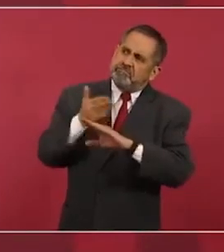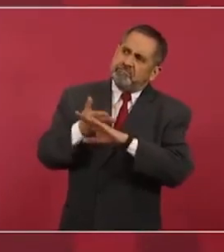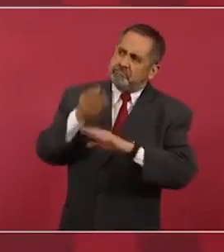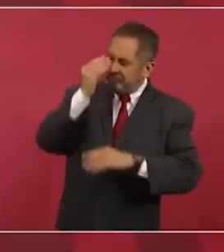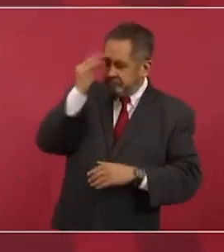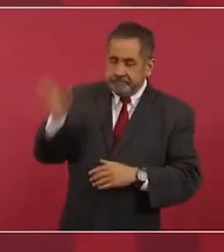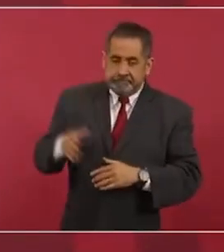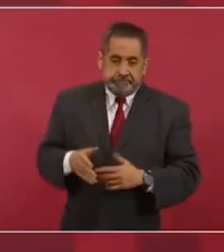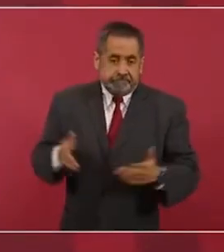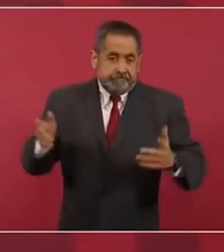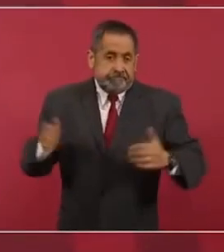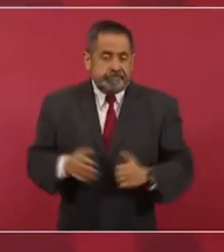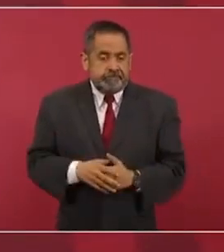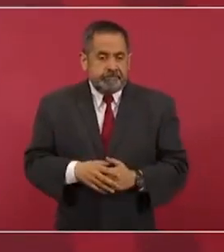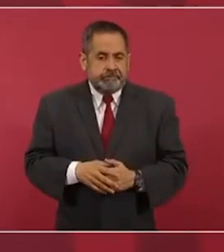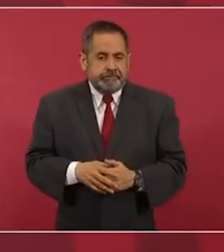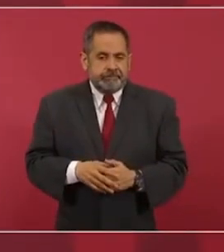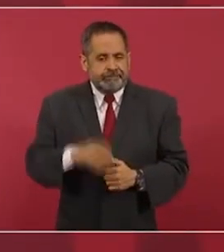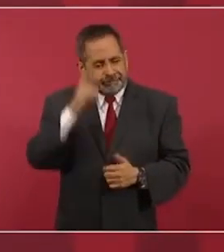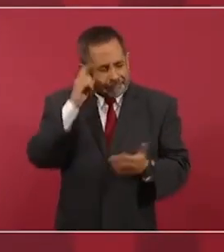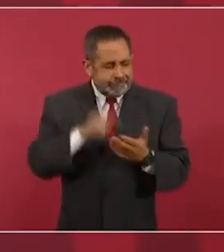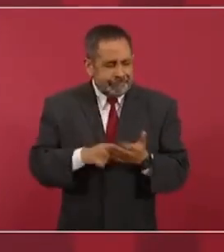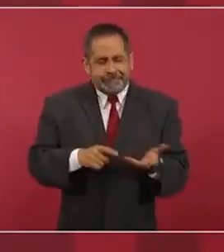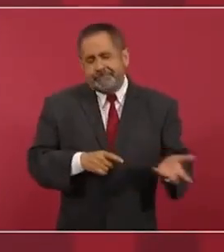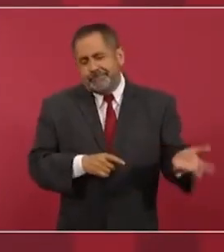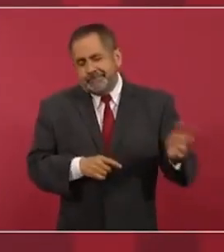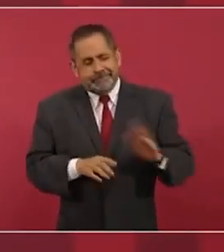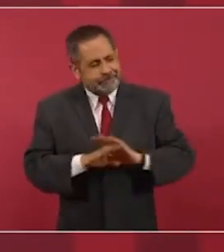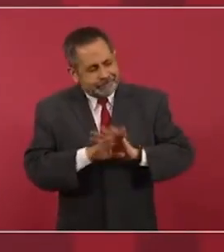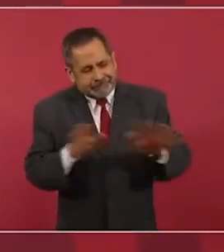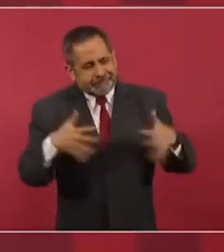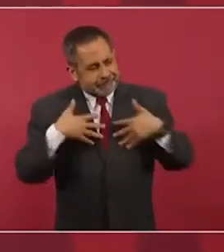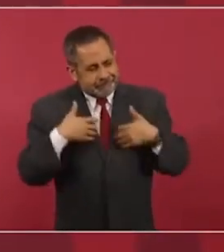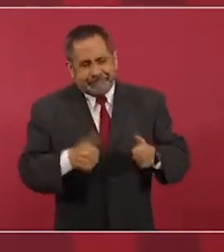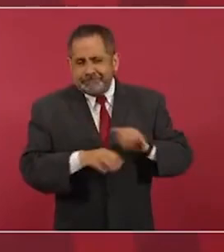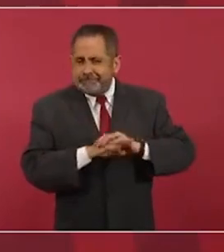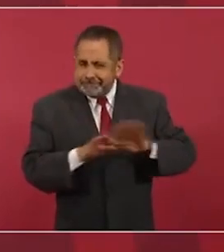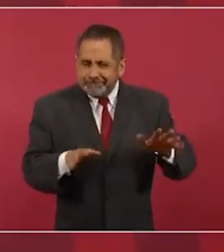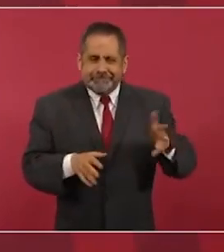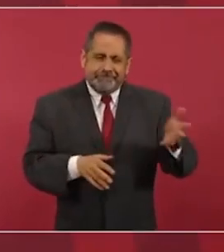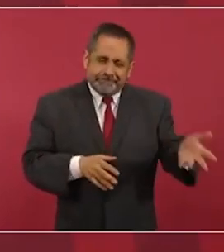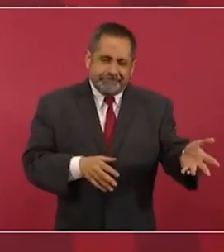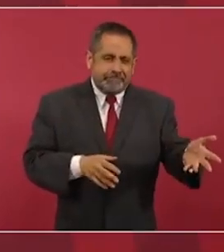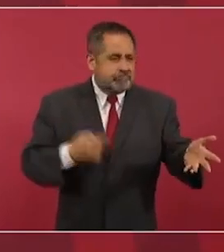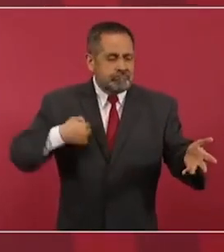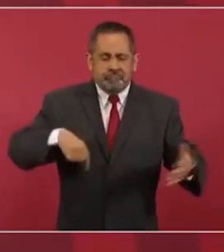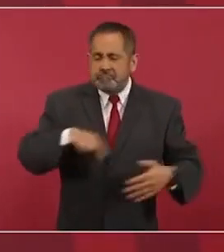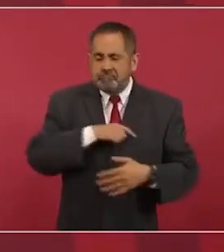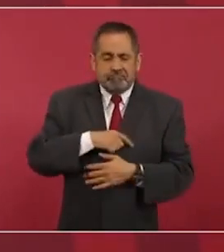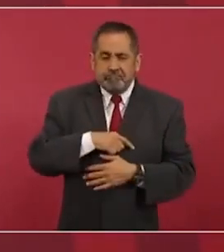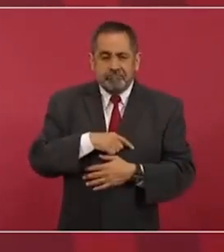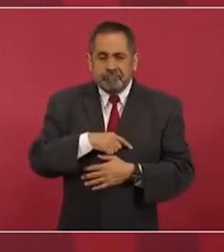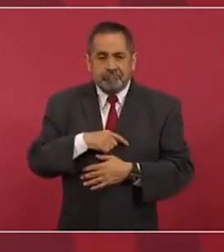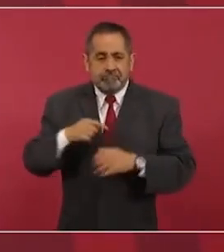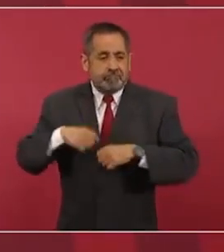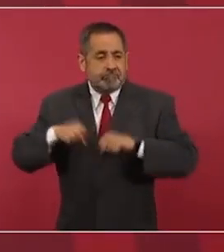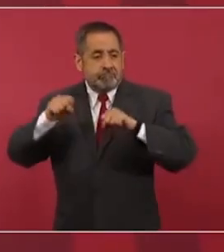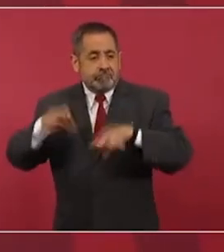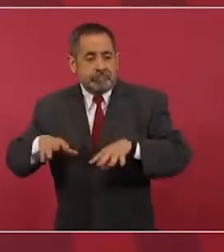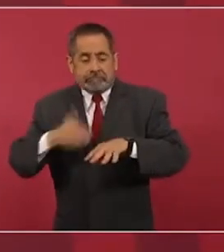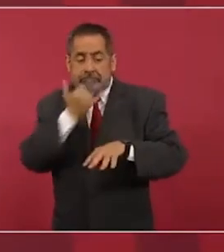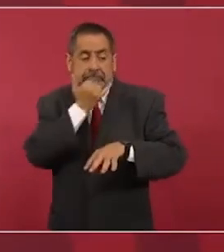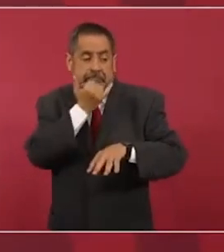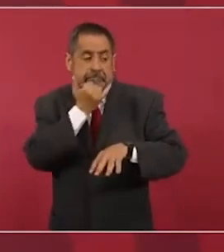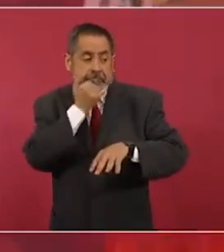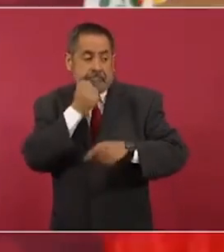pero pues yo creo que ya a estas alturas ya deben de saber que nosotros no vamos a dar ni un paso atrás